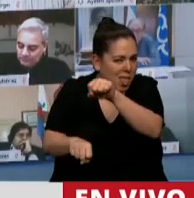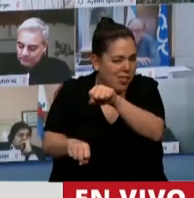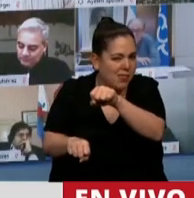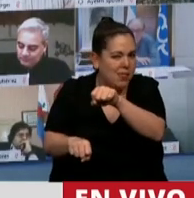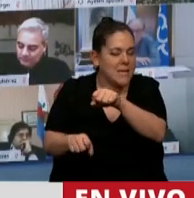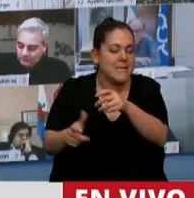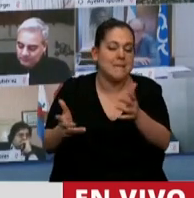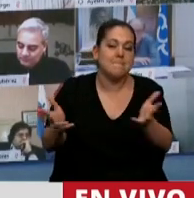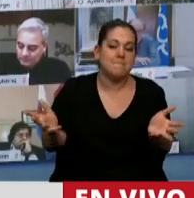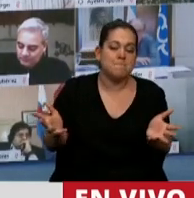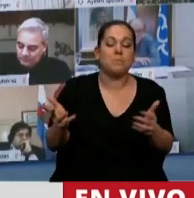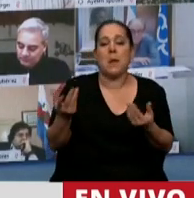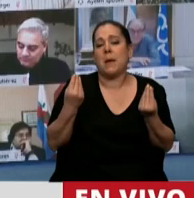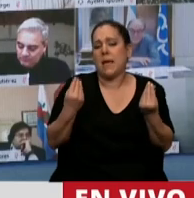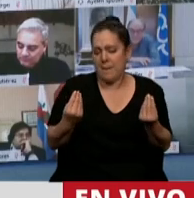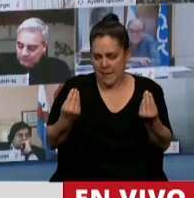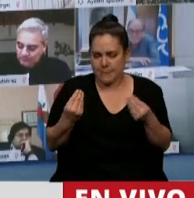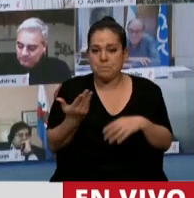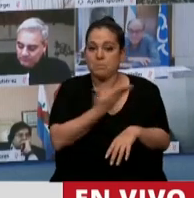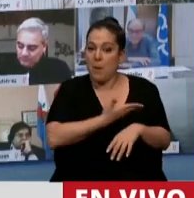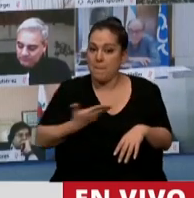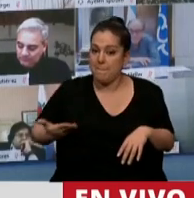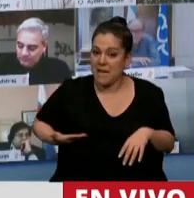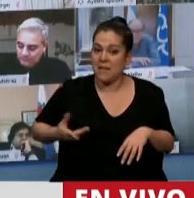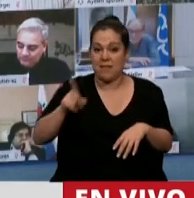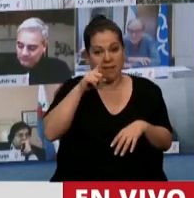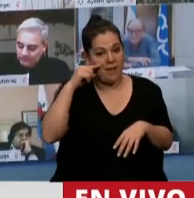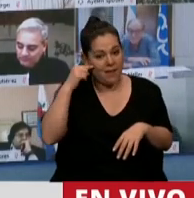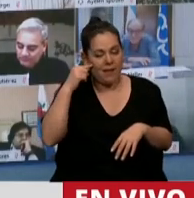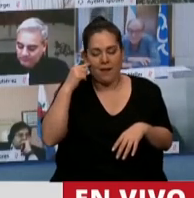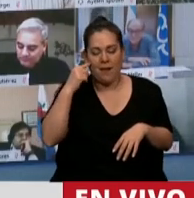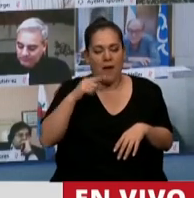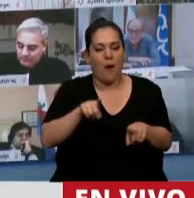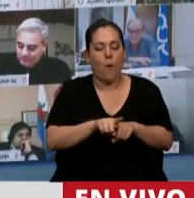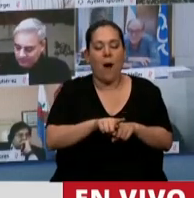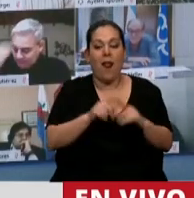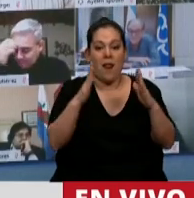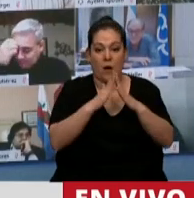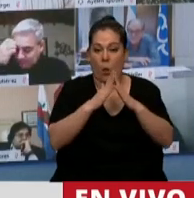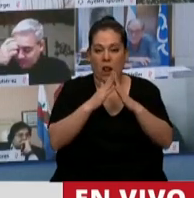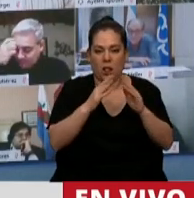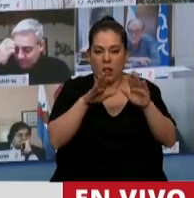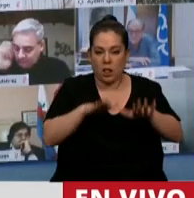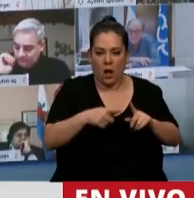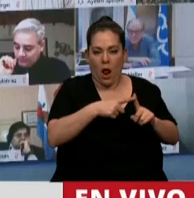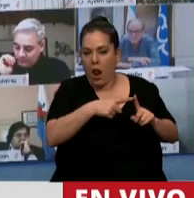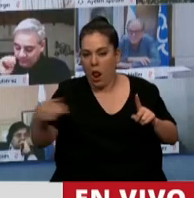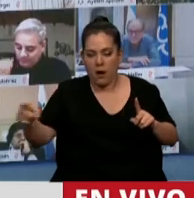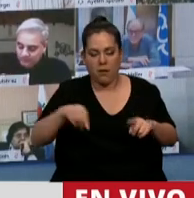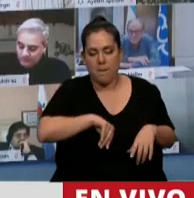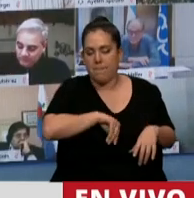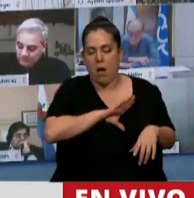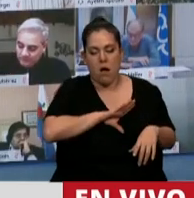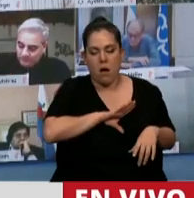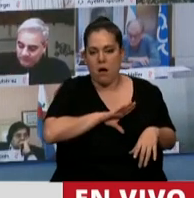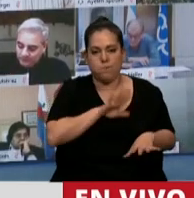El Presidente de la República, por más que no lo reconozca, se enamoró de la cuareterna. ¿Por qué se enamoró? Porque es el desideratum de